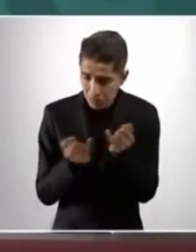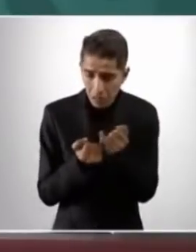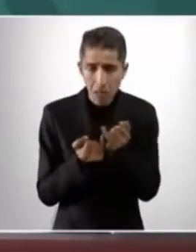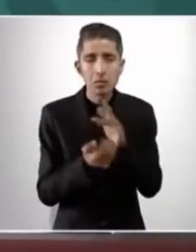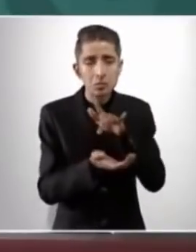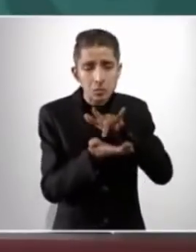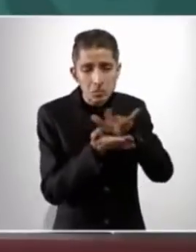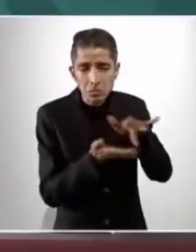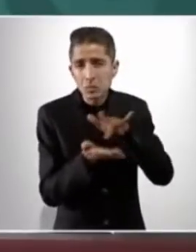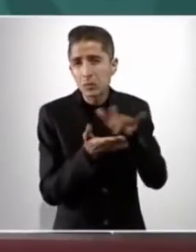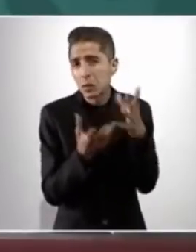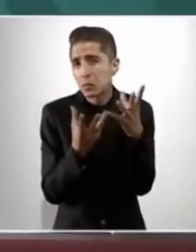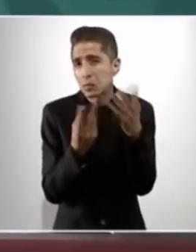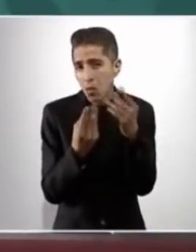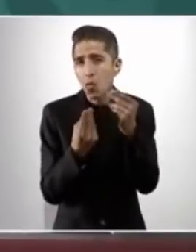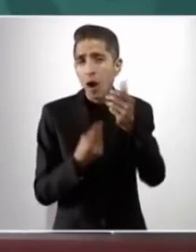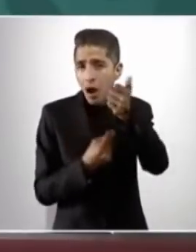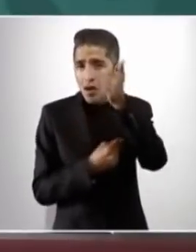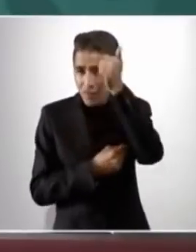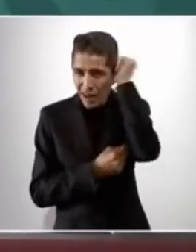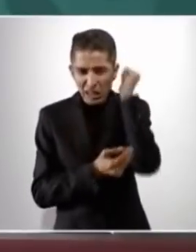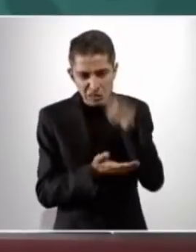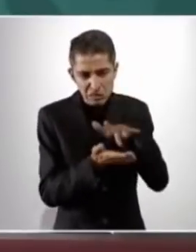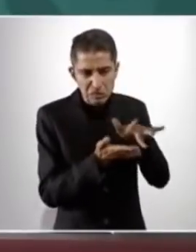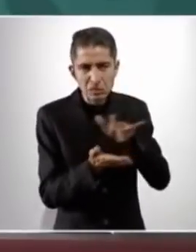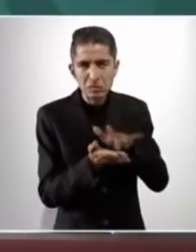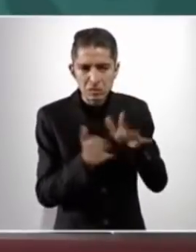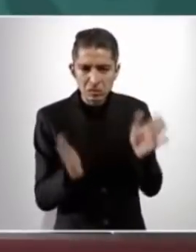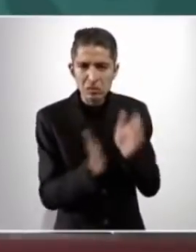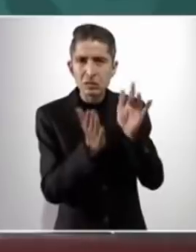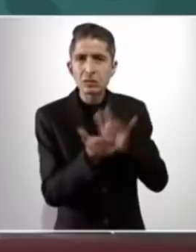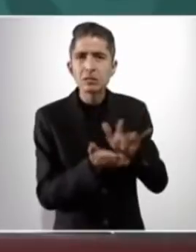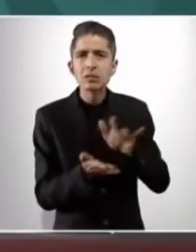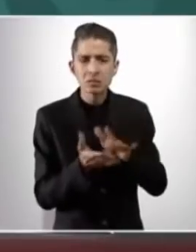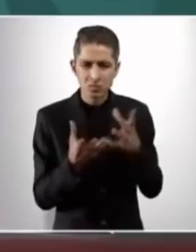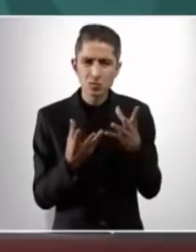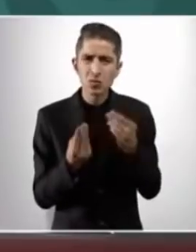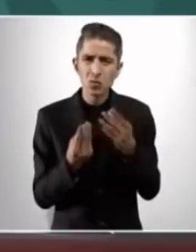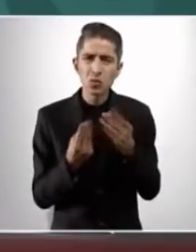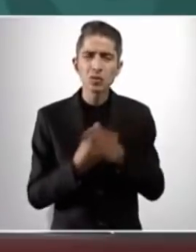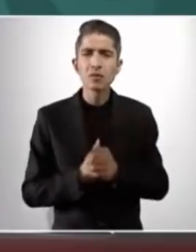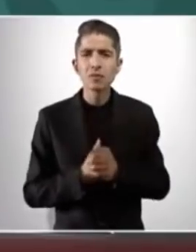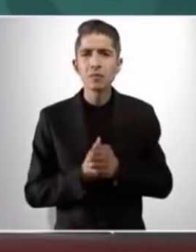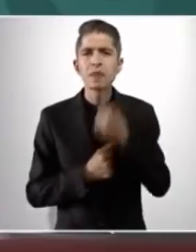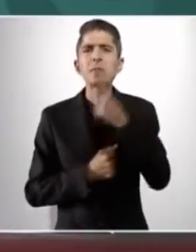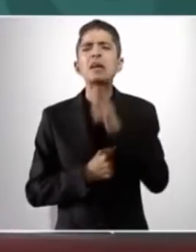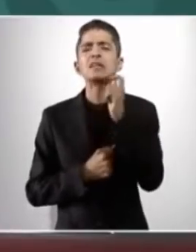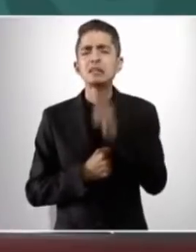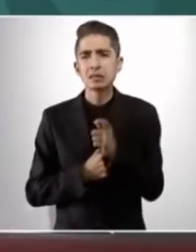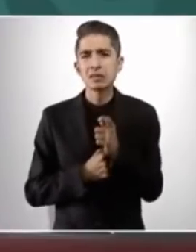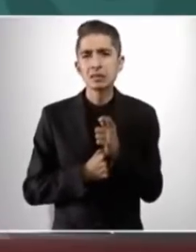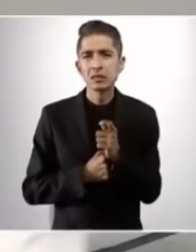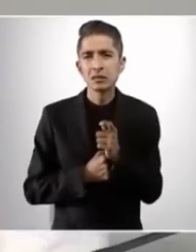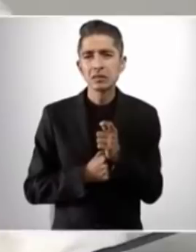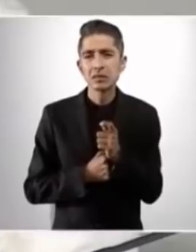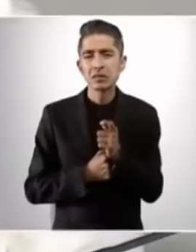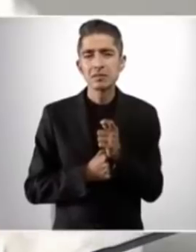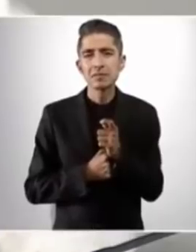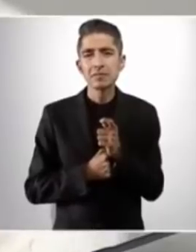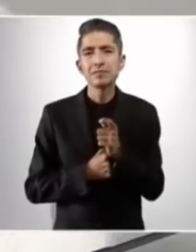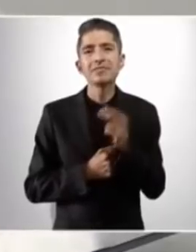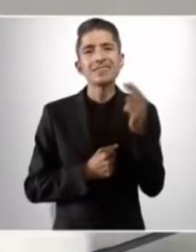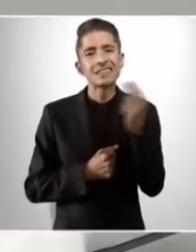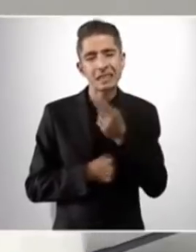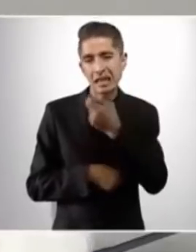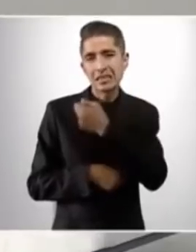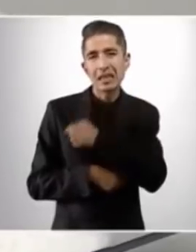mucho a Alfredo para que se tenga un buen servicio